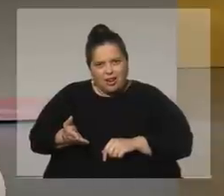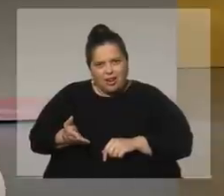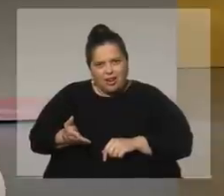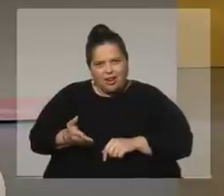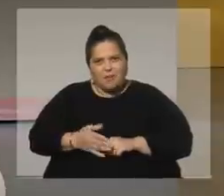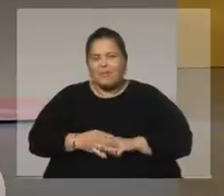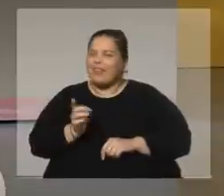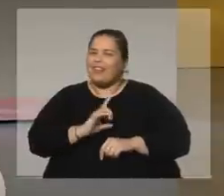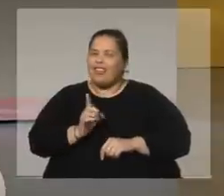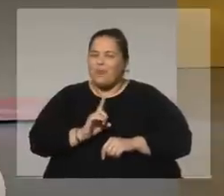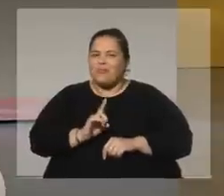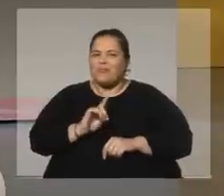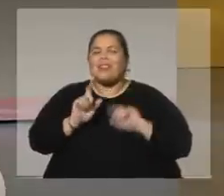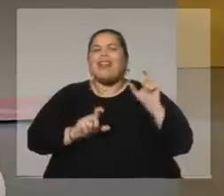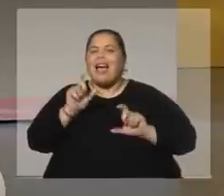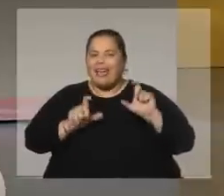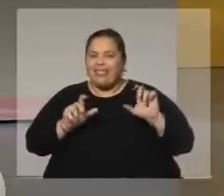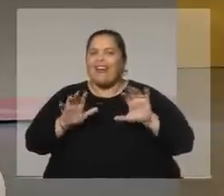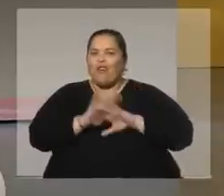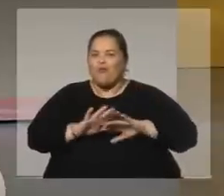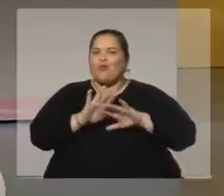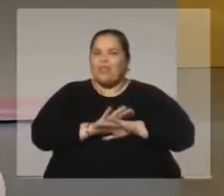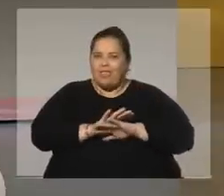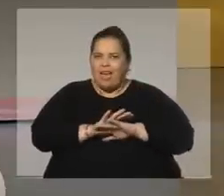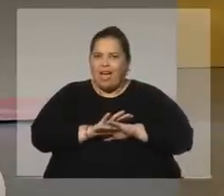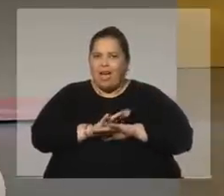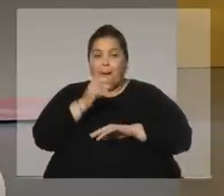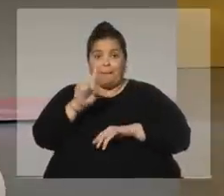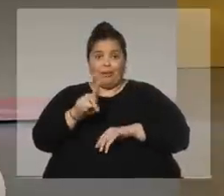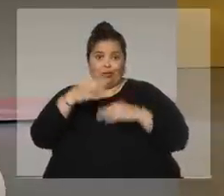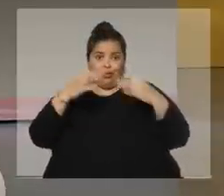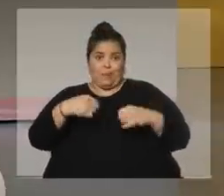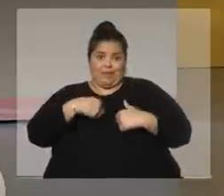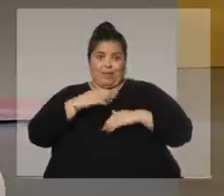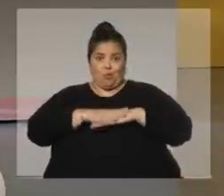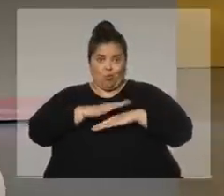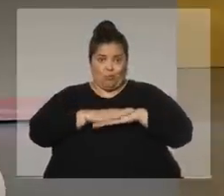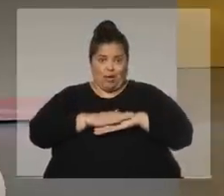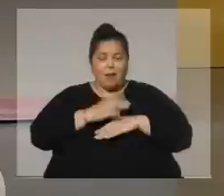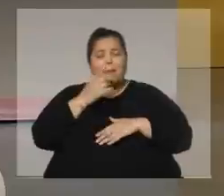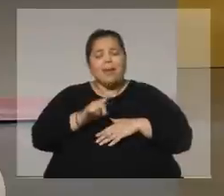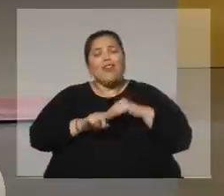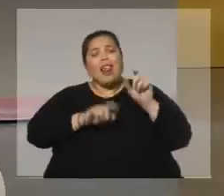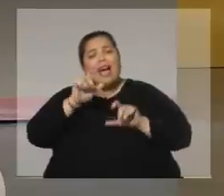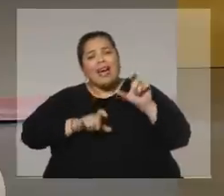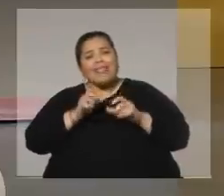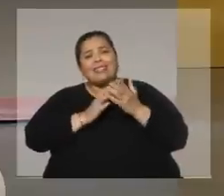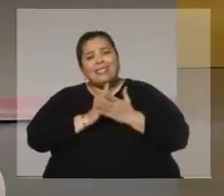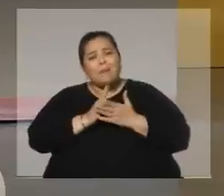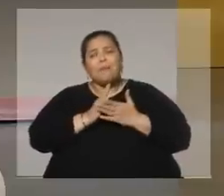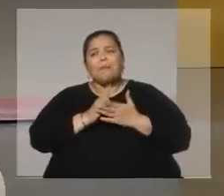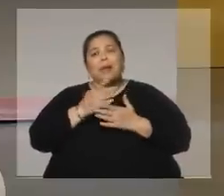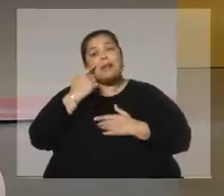La gente está confundida. La gente, pero la culpa la debo tener yo mismo, que durante muchísimos años mostré